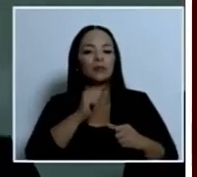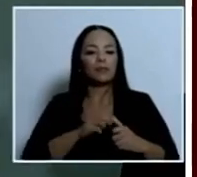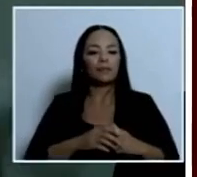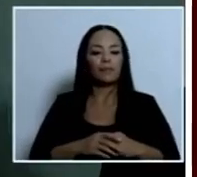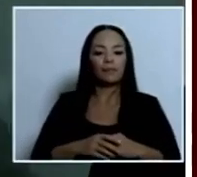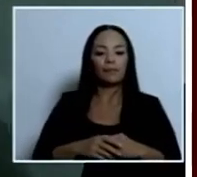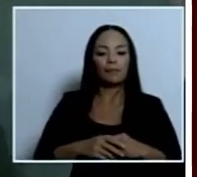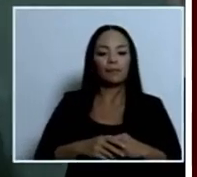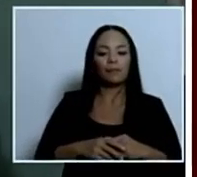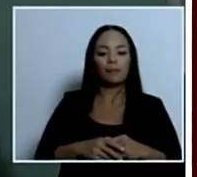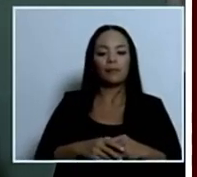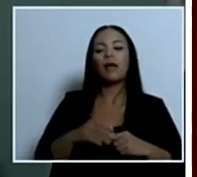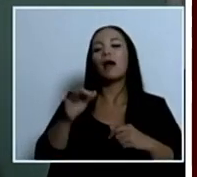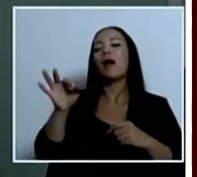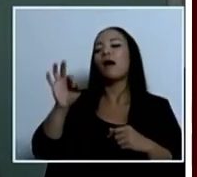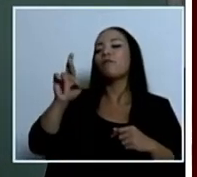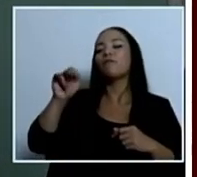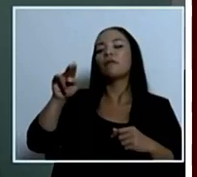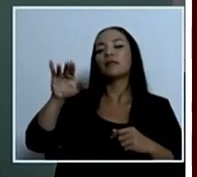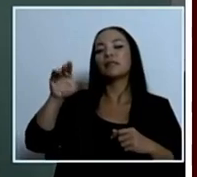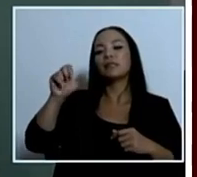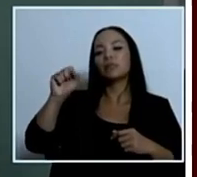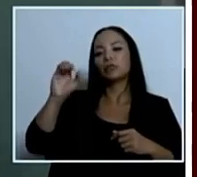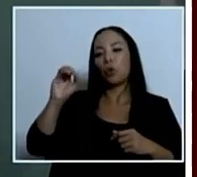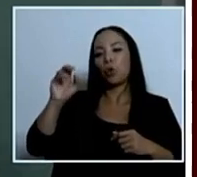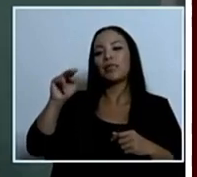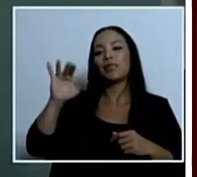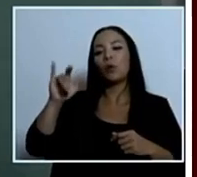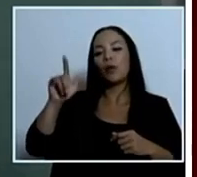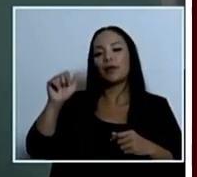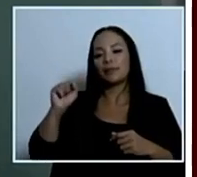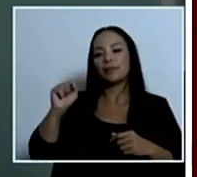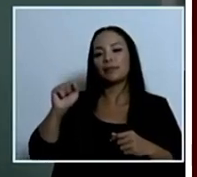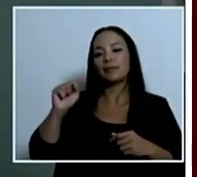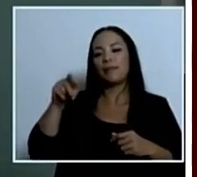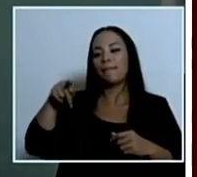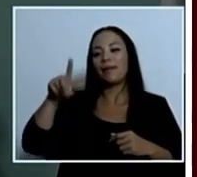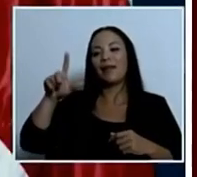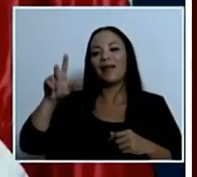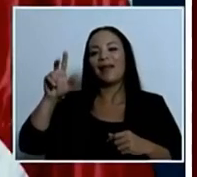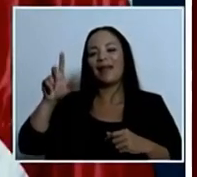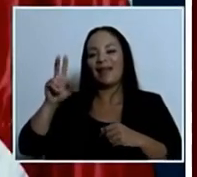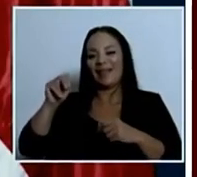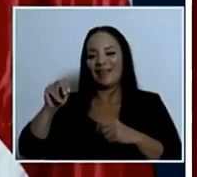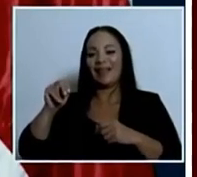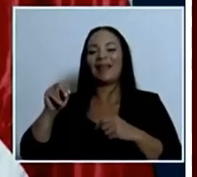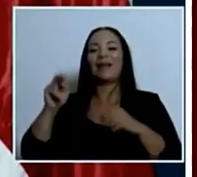es de Francisco Nicolás del Partido Liberal la Federación Nacional ah ya veo va